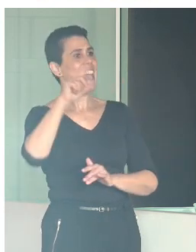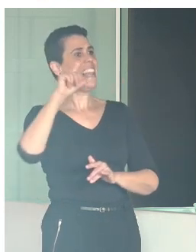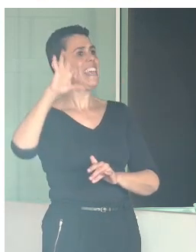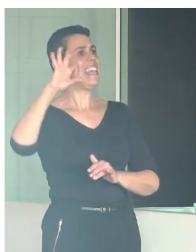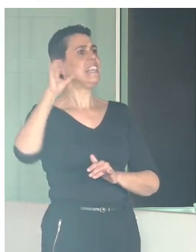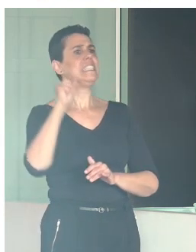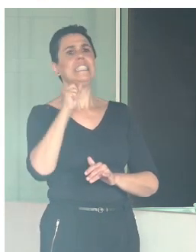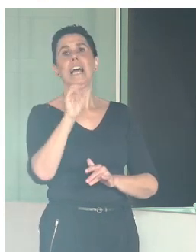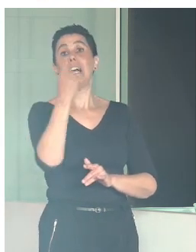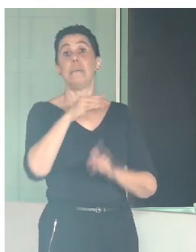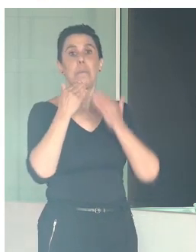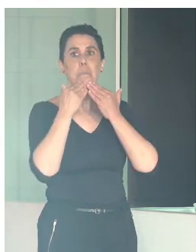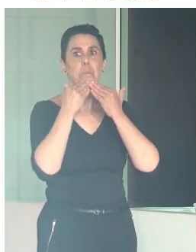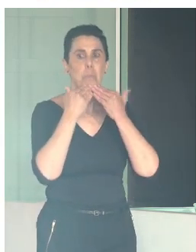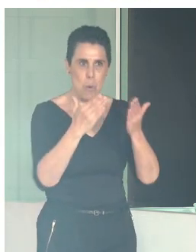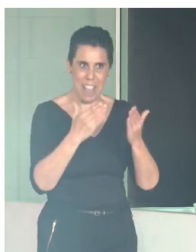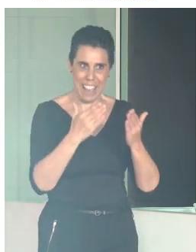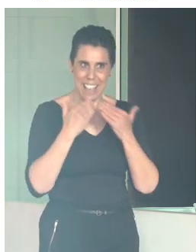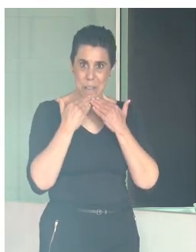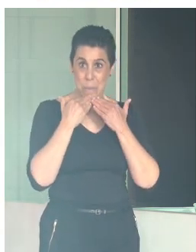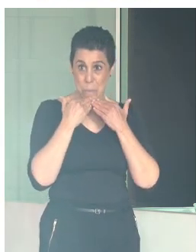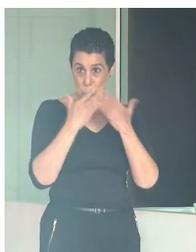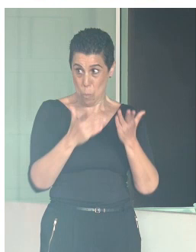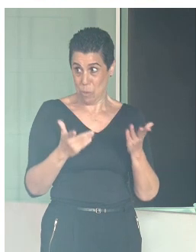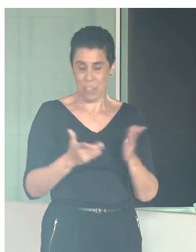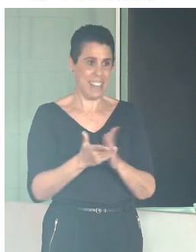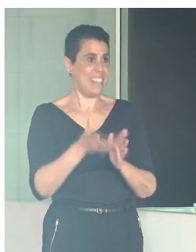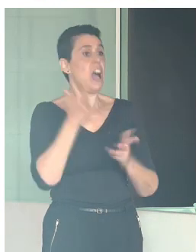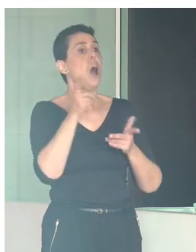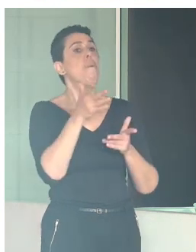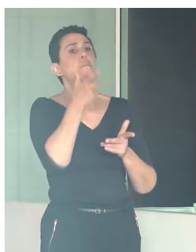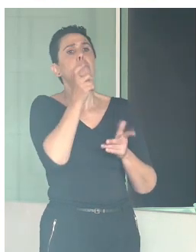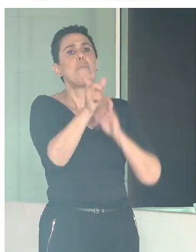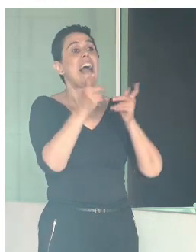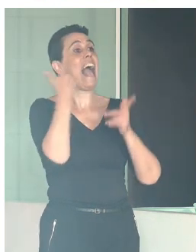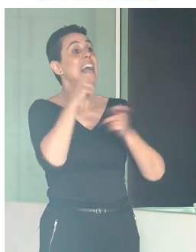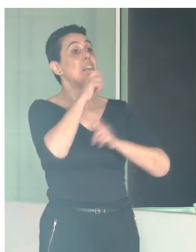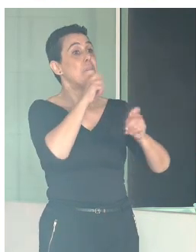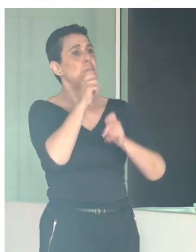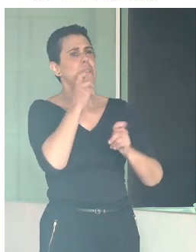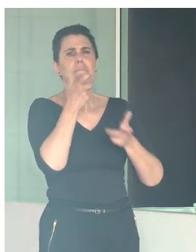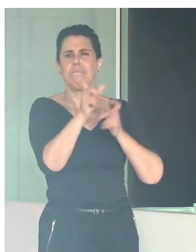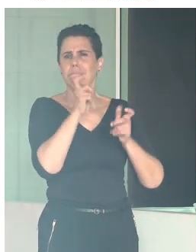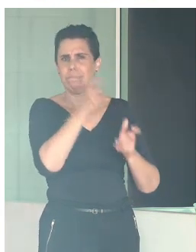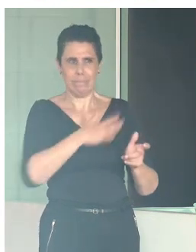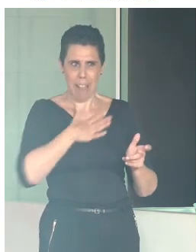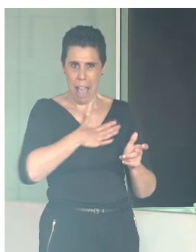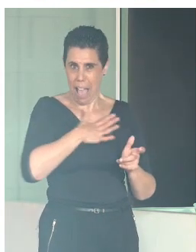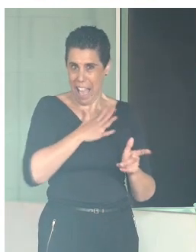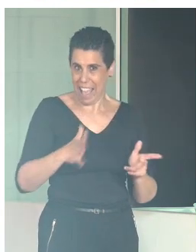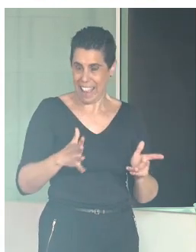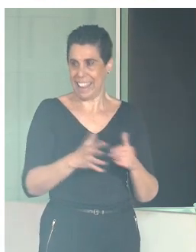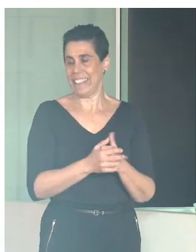las amables palabras que ha tenido también tanto ahora como antes en la comparecencia ante los medios de comunicación sobre nuestra ciudad y sobre la accesibilidad de Córdoba.